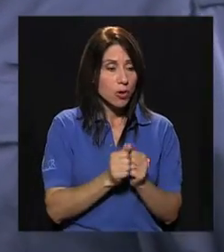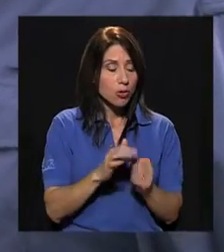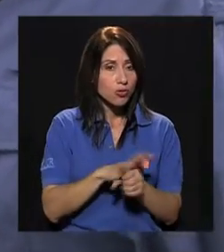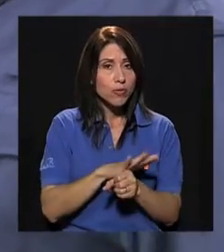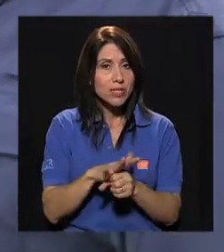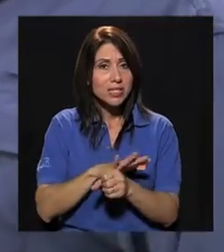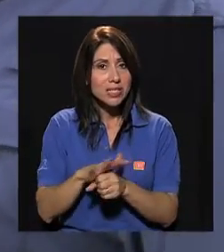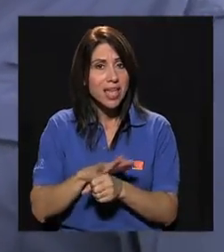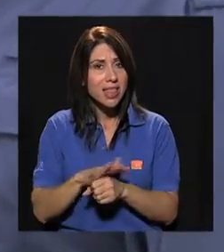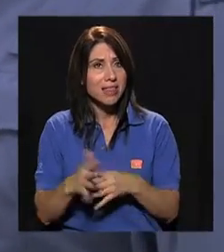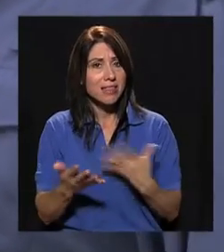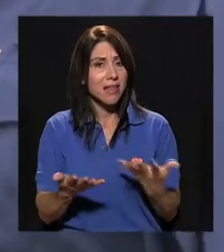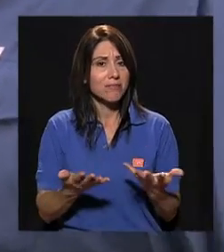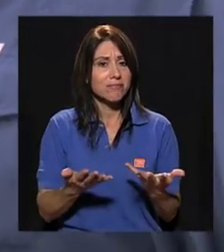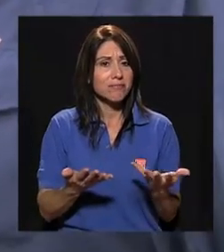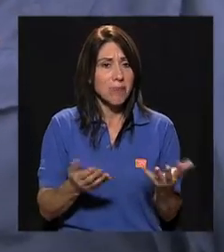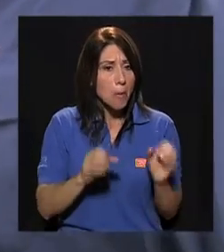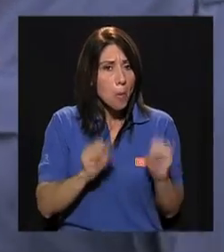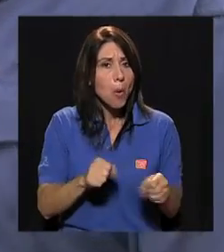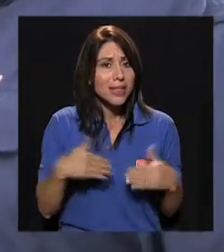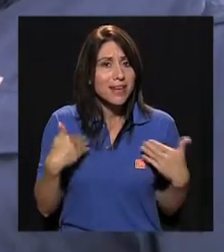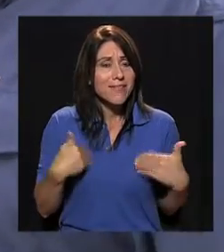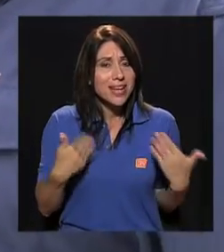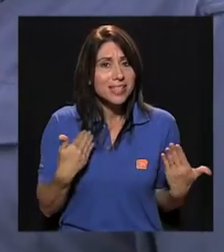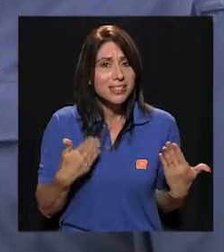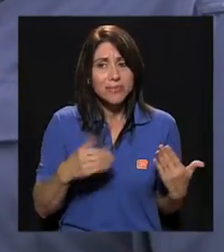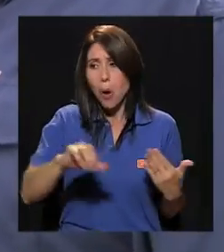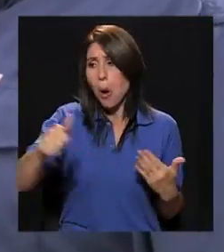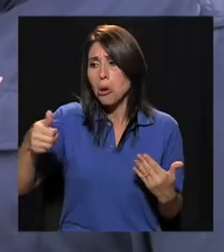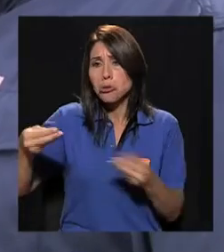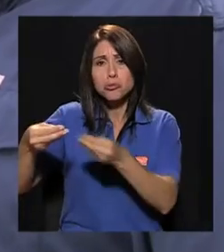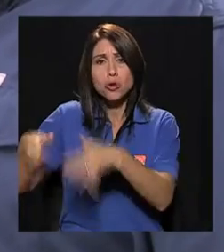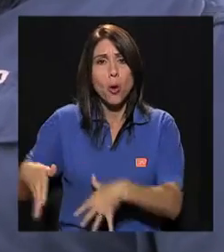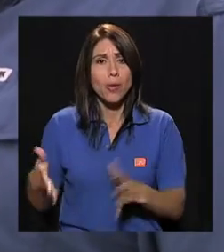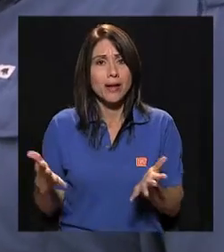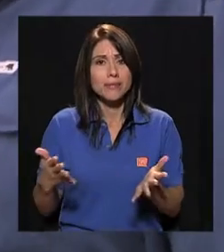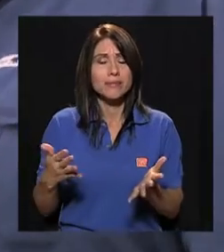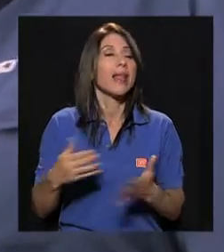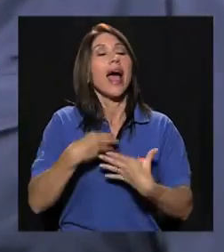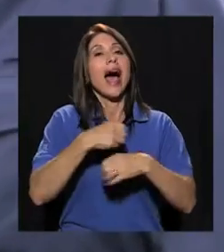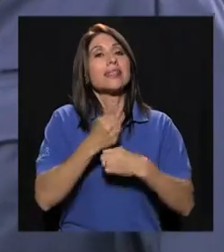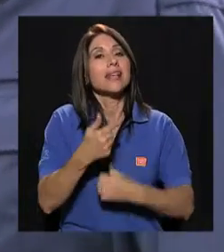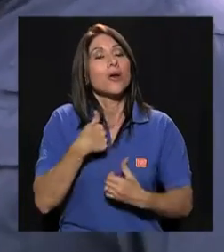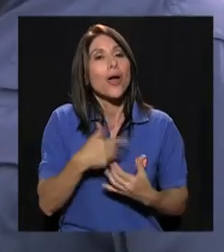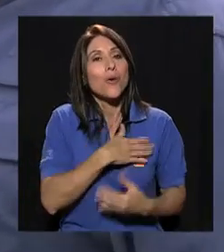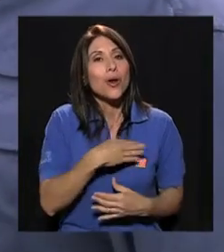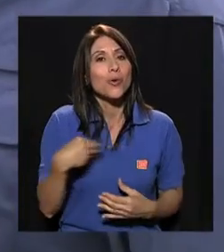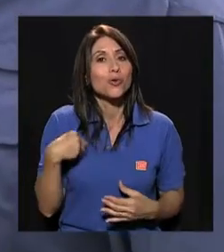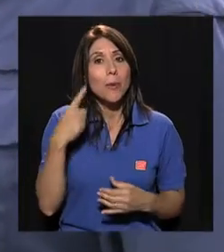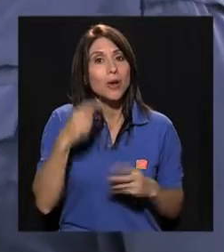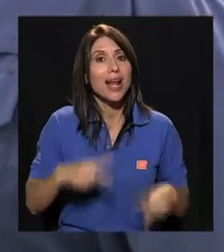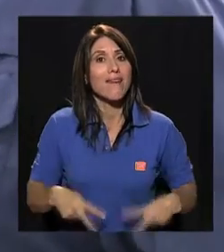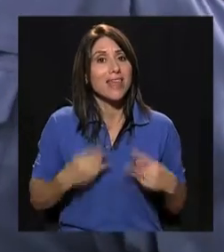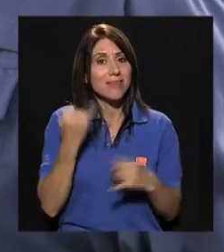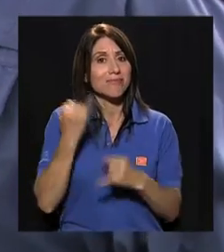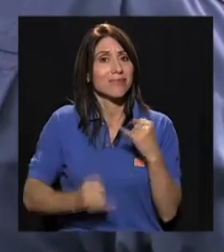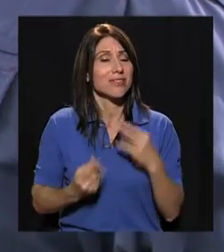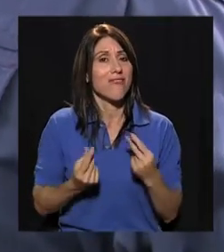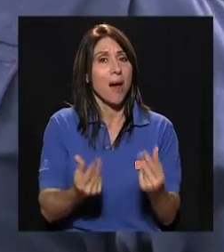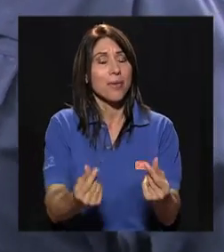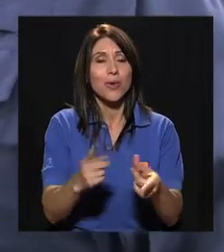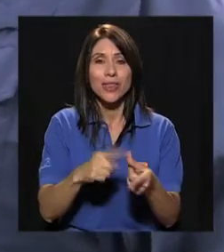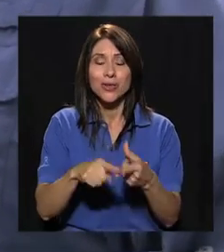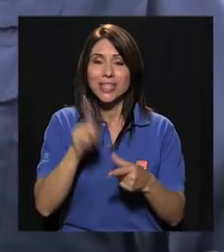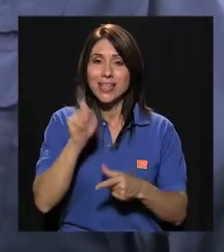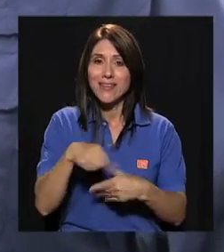puede ser feliz. O sea, no, el resto sobra, eso es, y hacer lo que a le gusta, más porque la vida se acaba